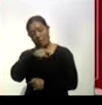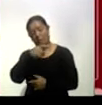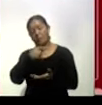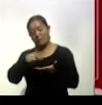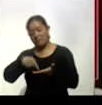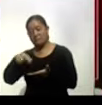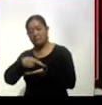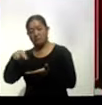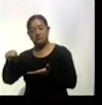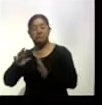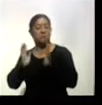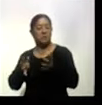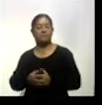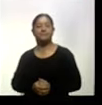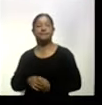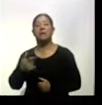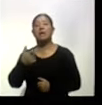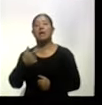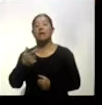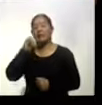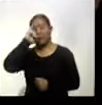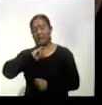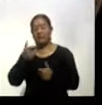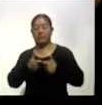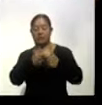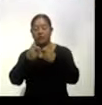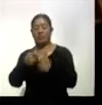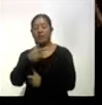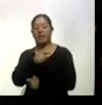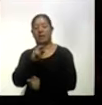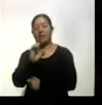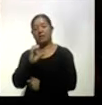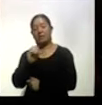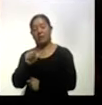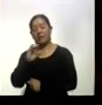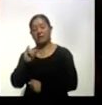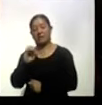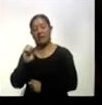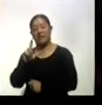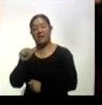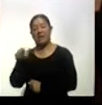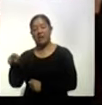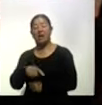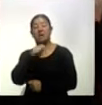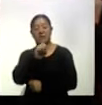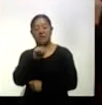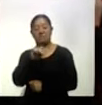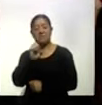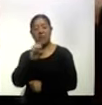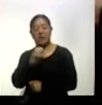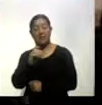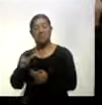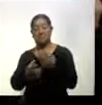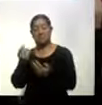la secretaria de Economía, Graciela Márquez, afirmó que el T-MEC representa la consolidación de México por insertarse en las cadenas de producción